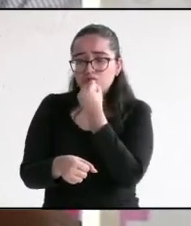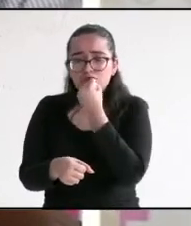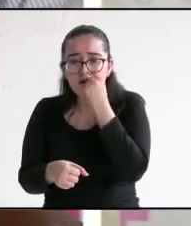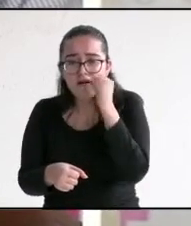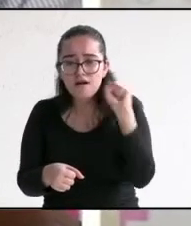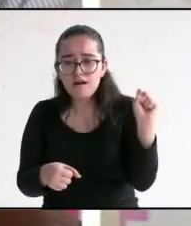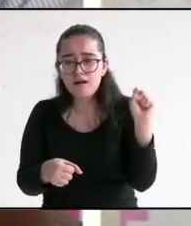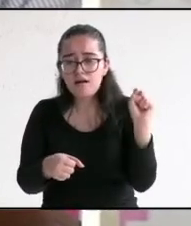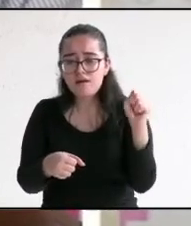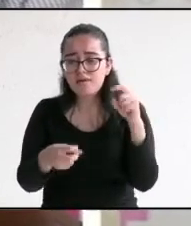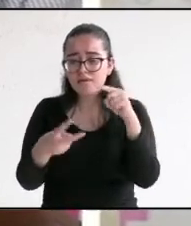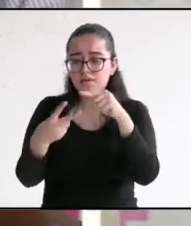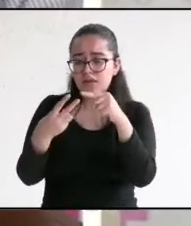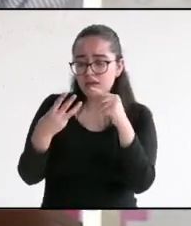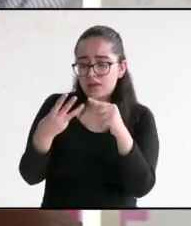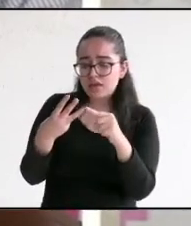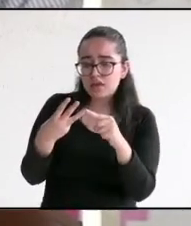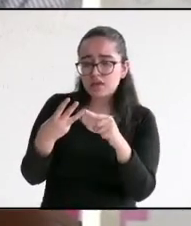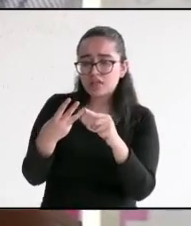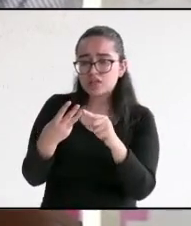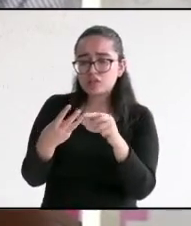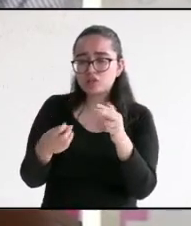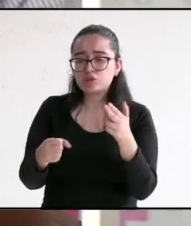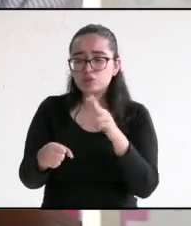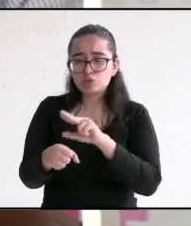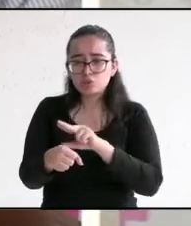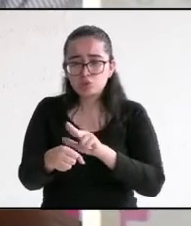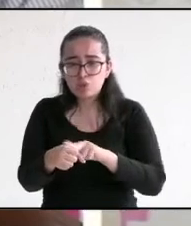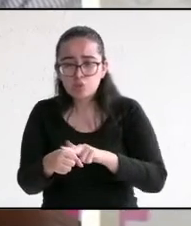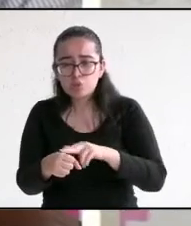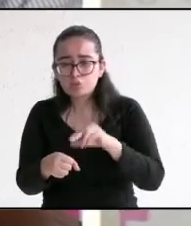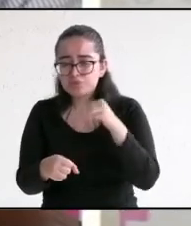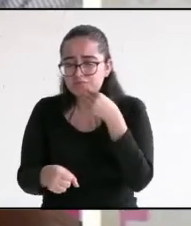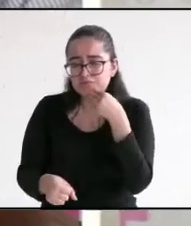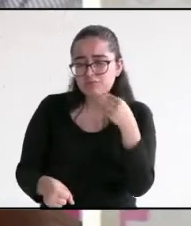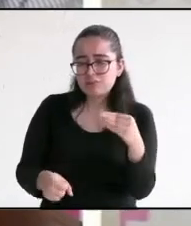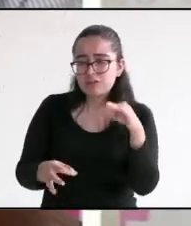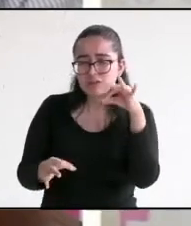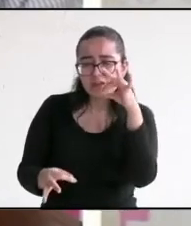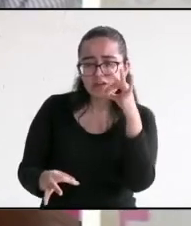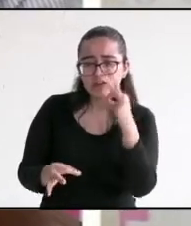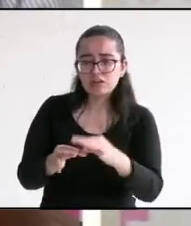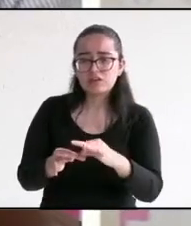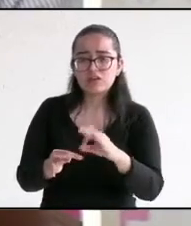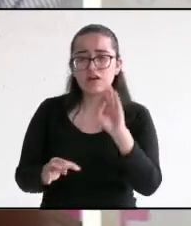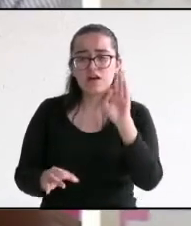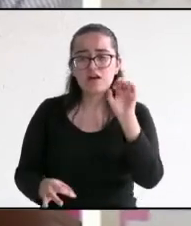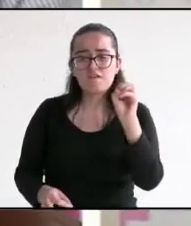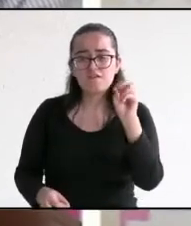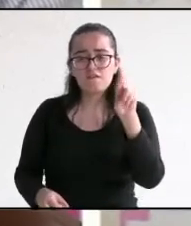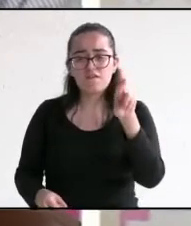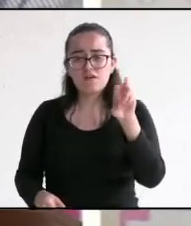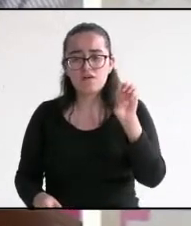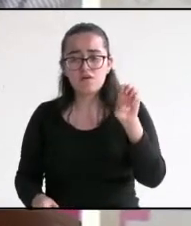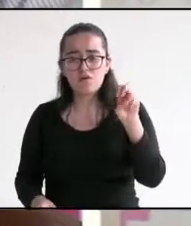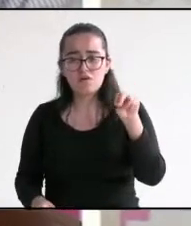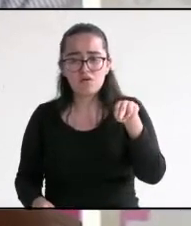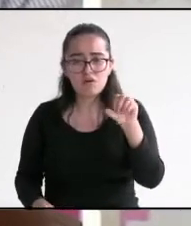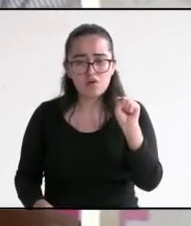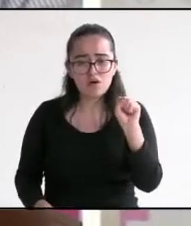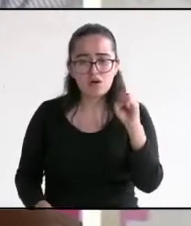expulsión, un quirófano, pero sobre todo un servicio médico forense que tanta falta hace. Además,